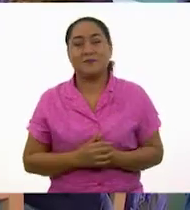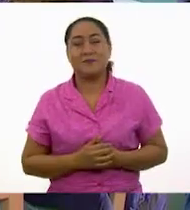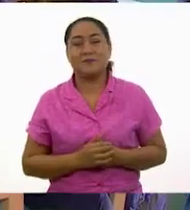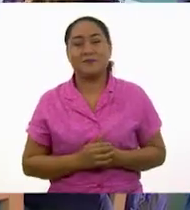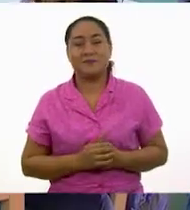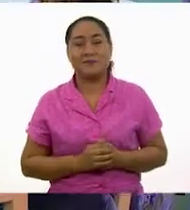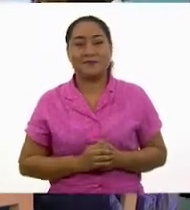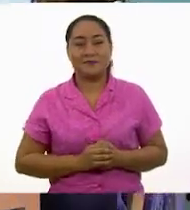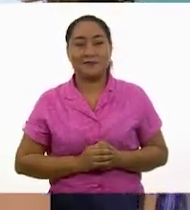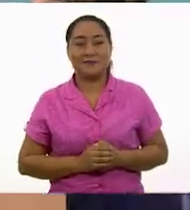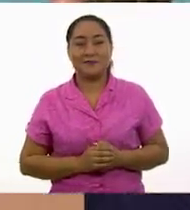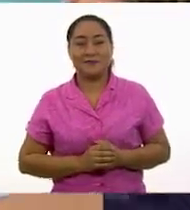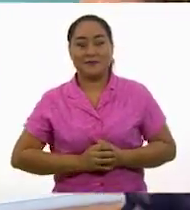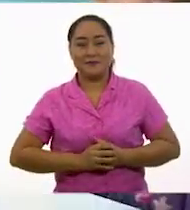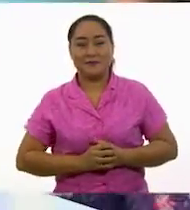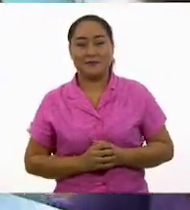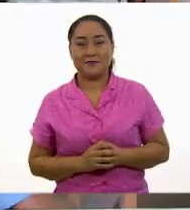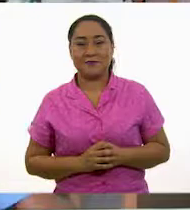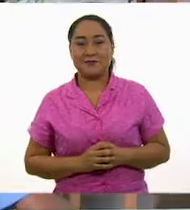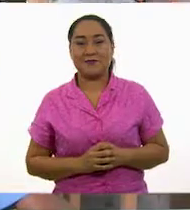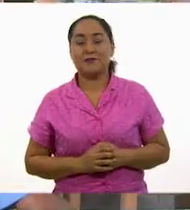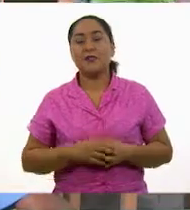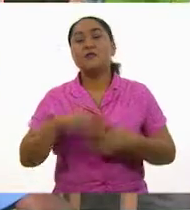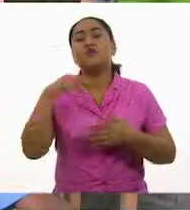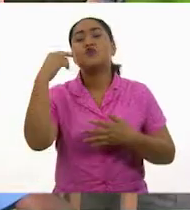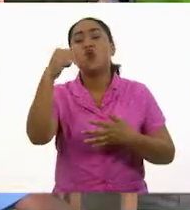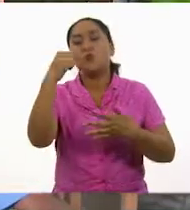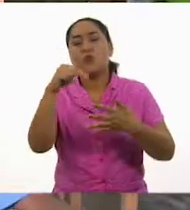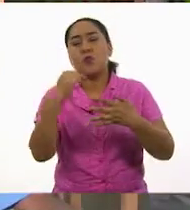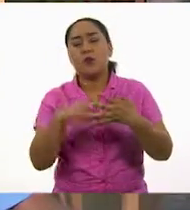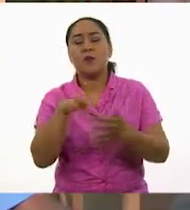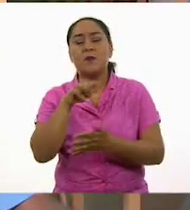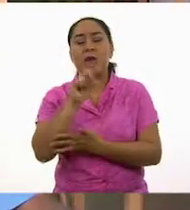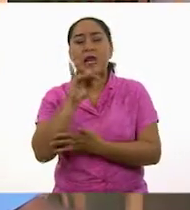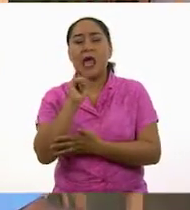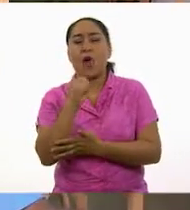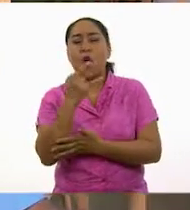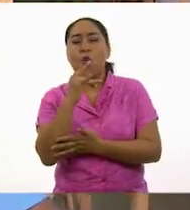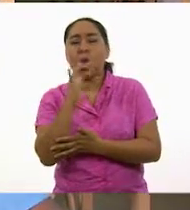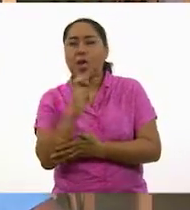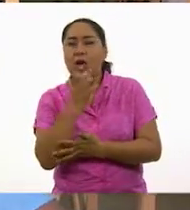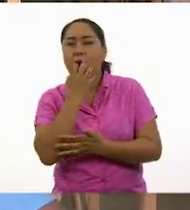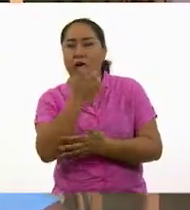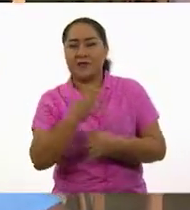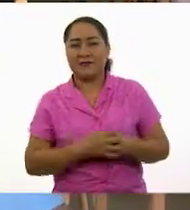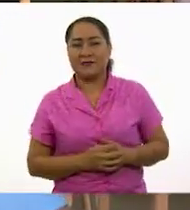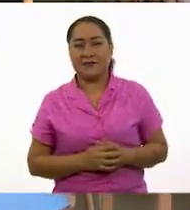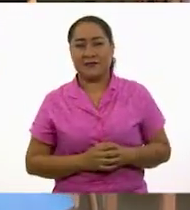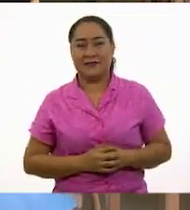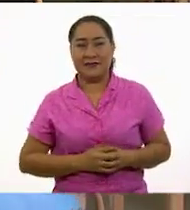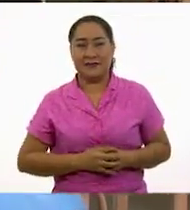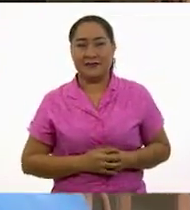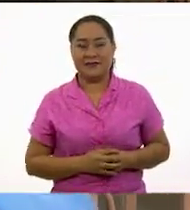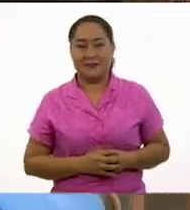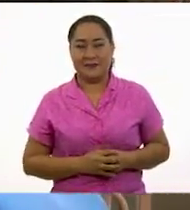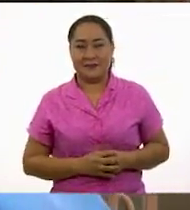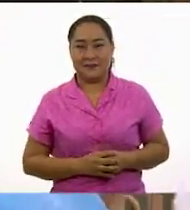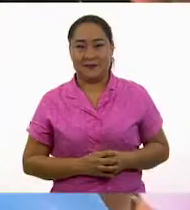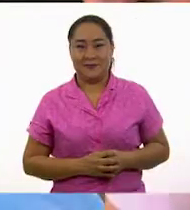Pásale, hijo. Jaramillo, Ortega, María Guadalupe. Gracias. Gracias.